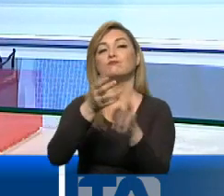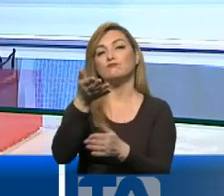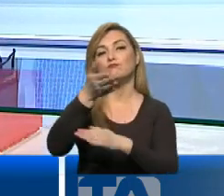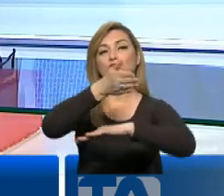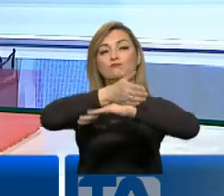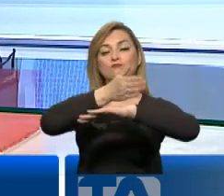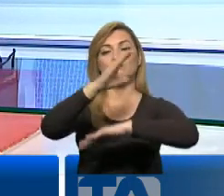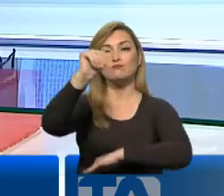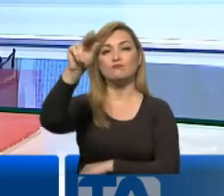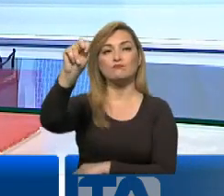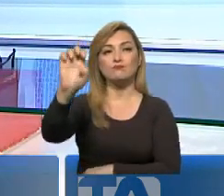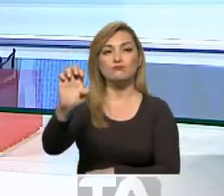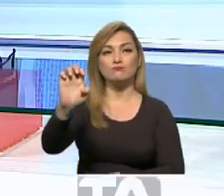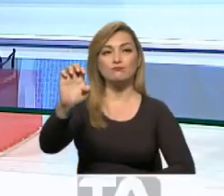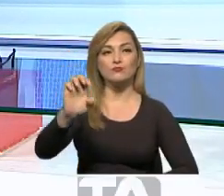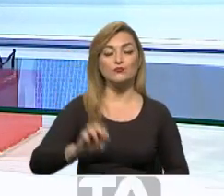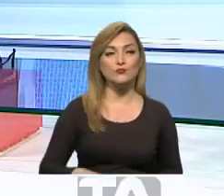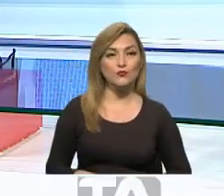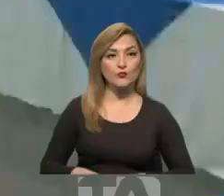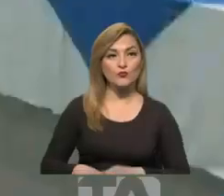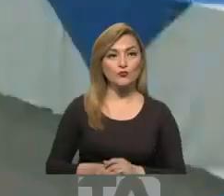ante el Consejo Nacional Electoral.